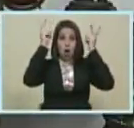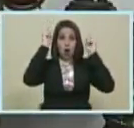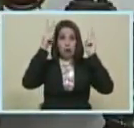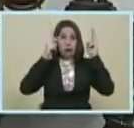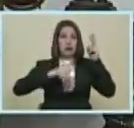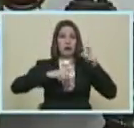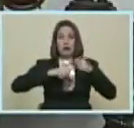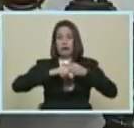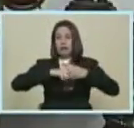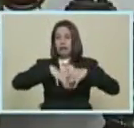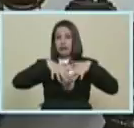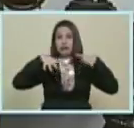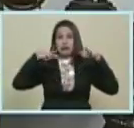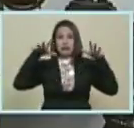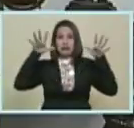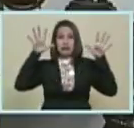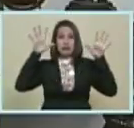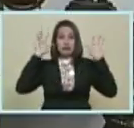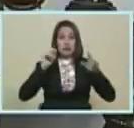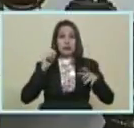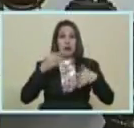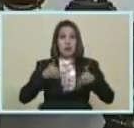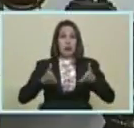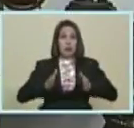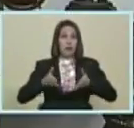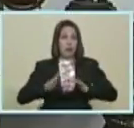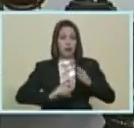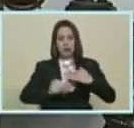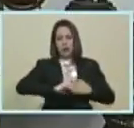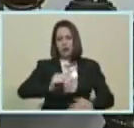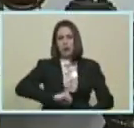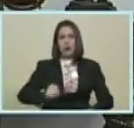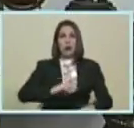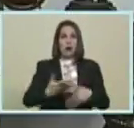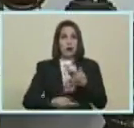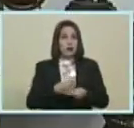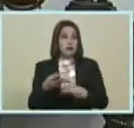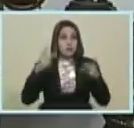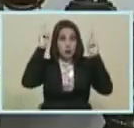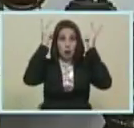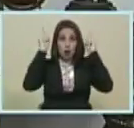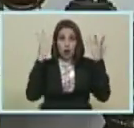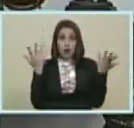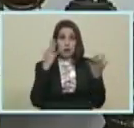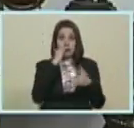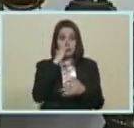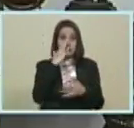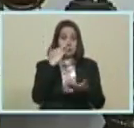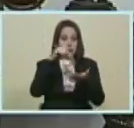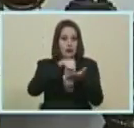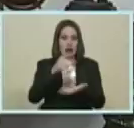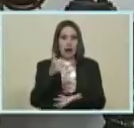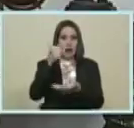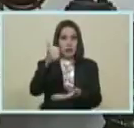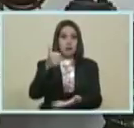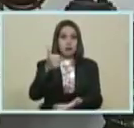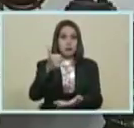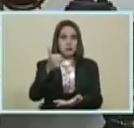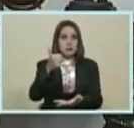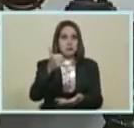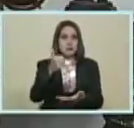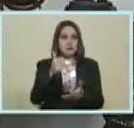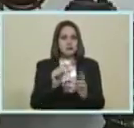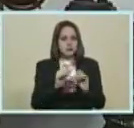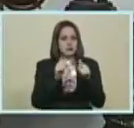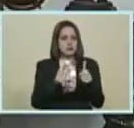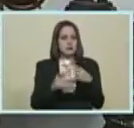reproducen Como conejos Y entonces En cada núcleo En cada CLAP Se